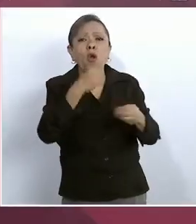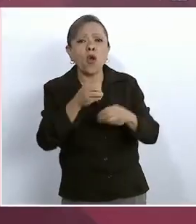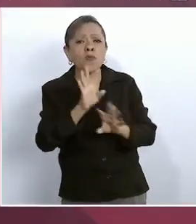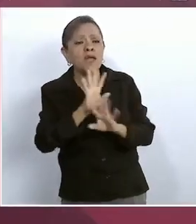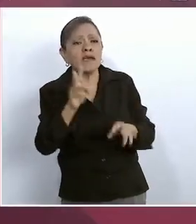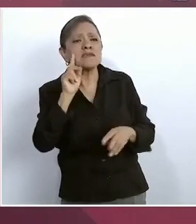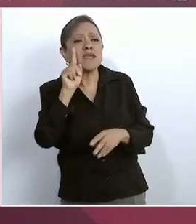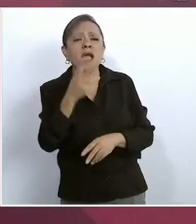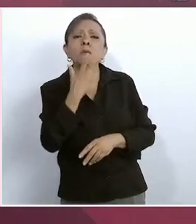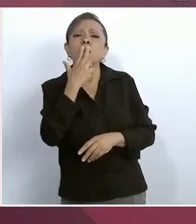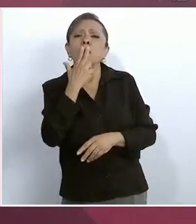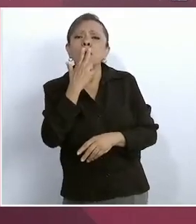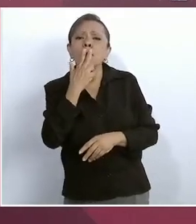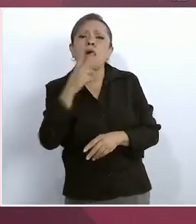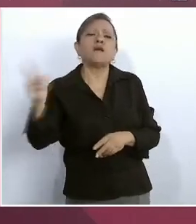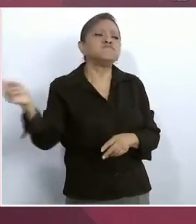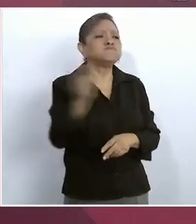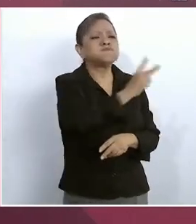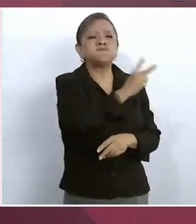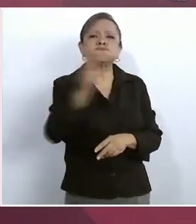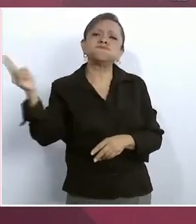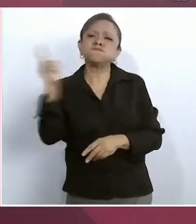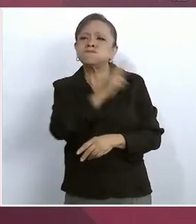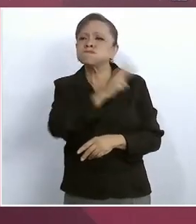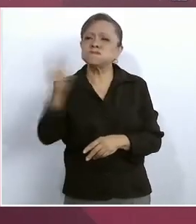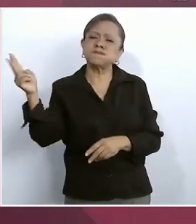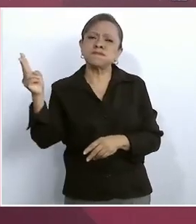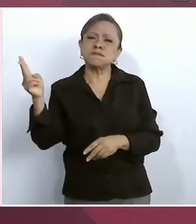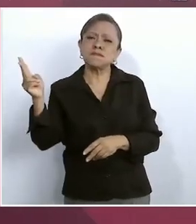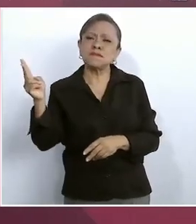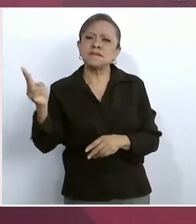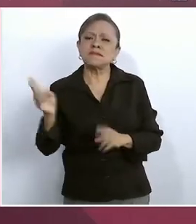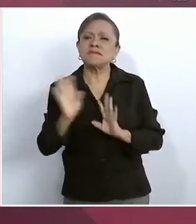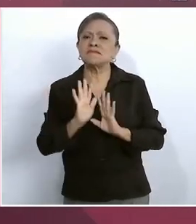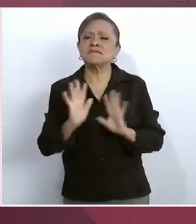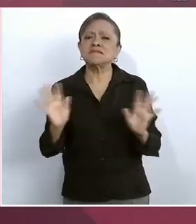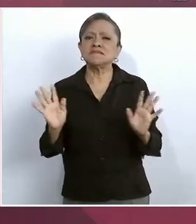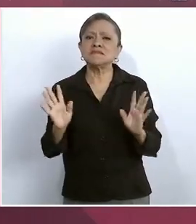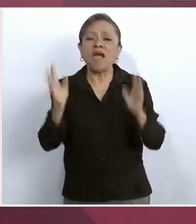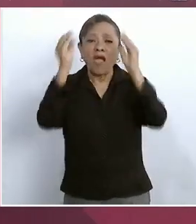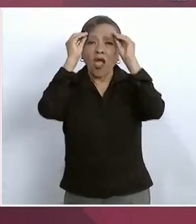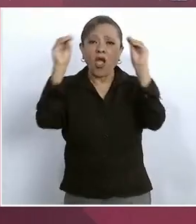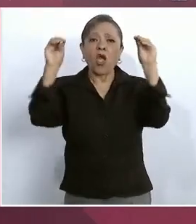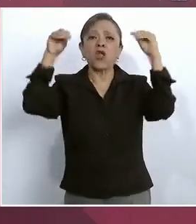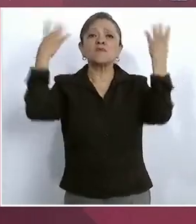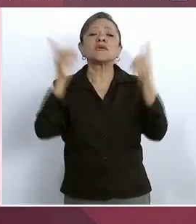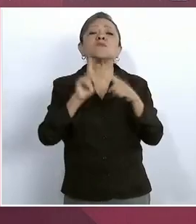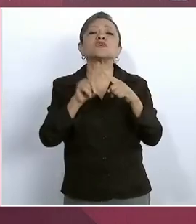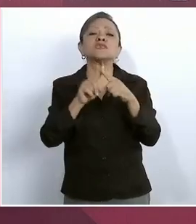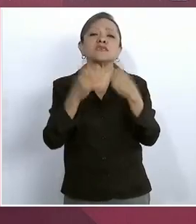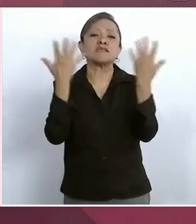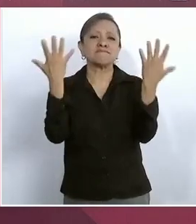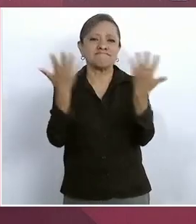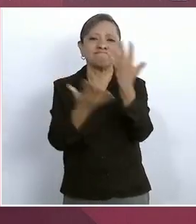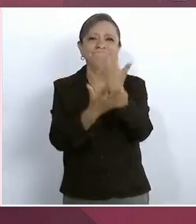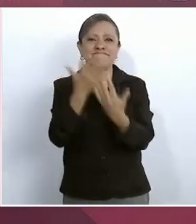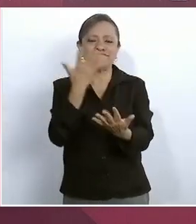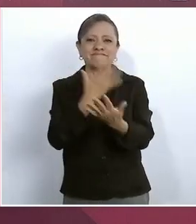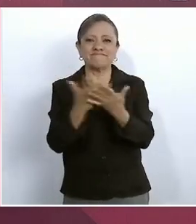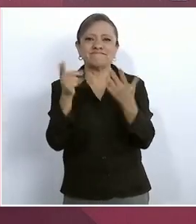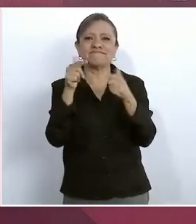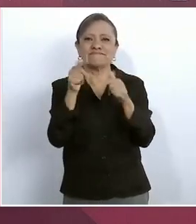empiezan a utilizar las carreteras y nos olvidamos de que, pues ellos son